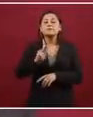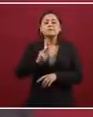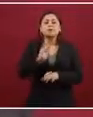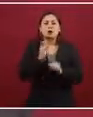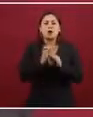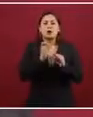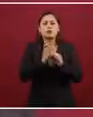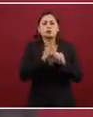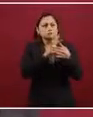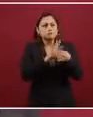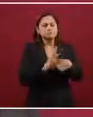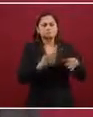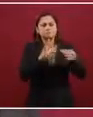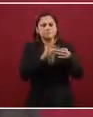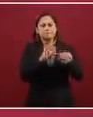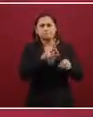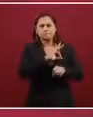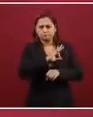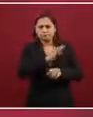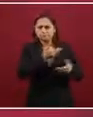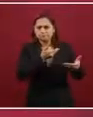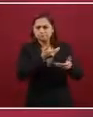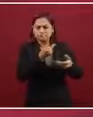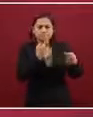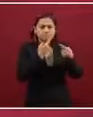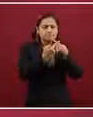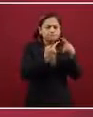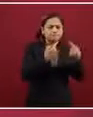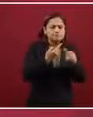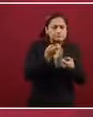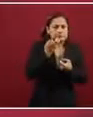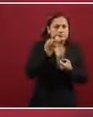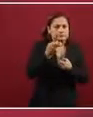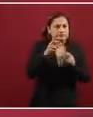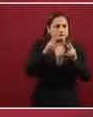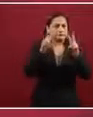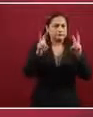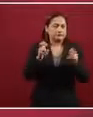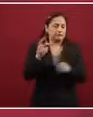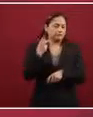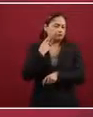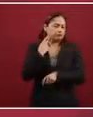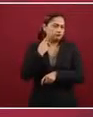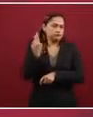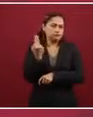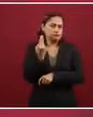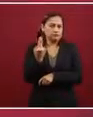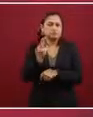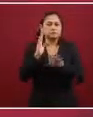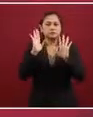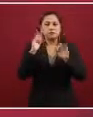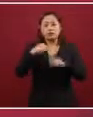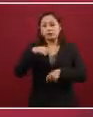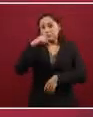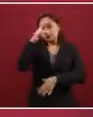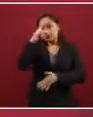la política, para eso es la diplomacia. Y pienso que es un gran avance que Estados Unidos haya asumido ese compromiso.